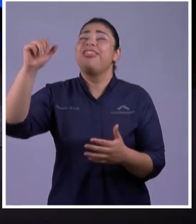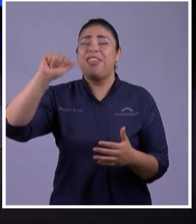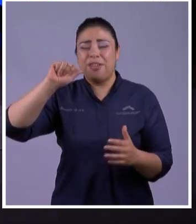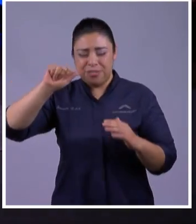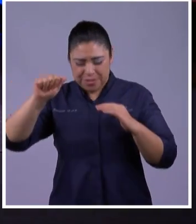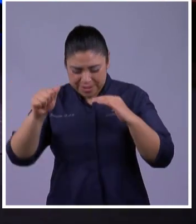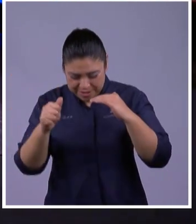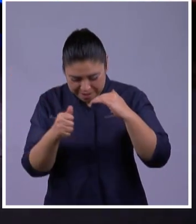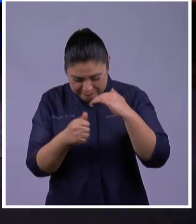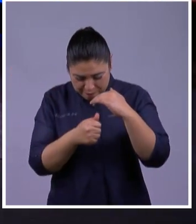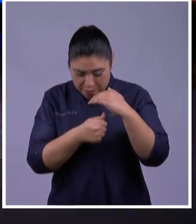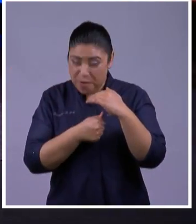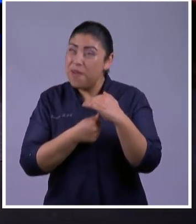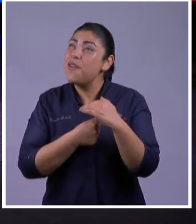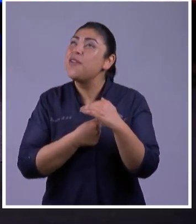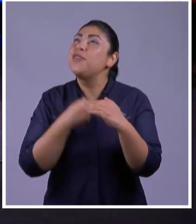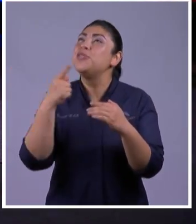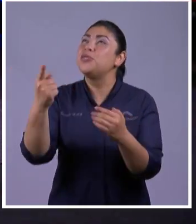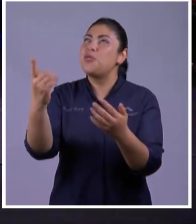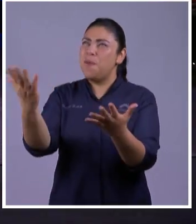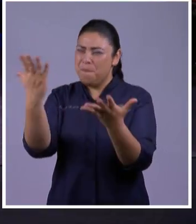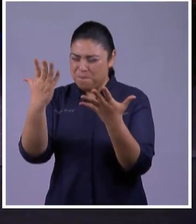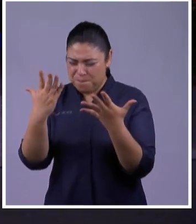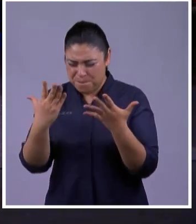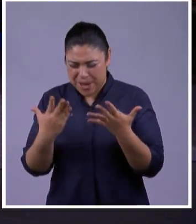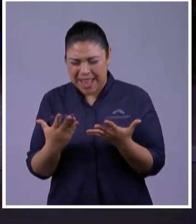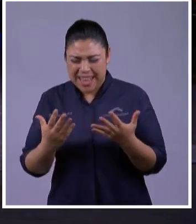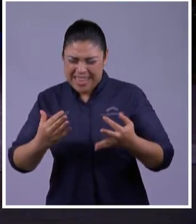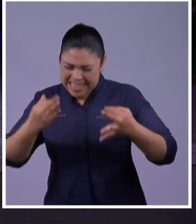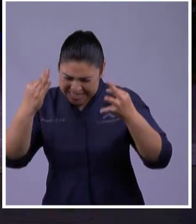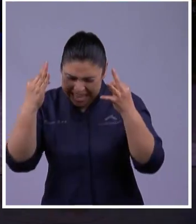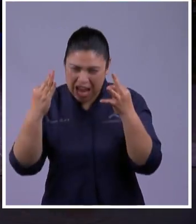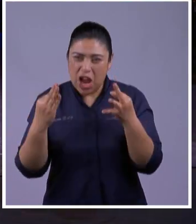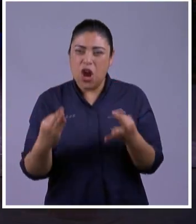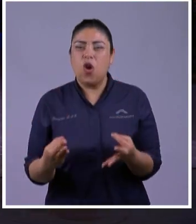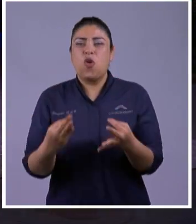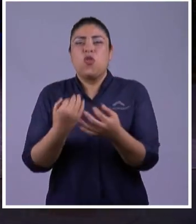Roca De Mi Salvación Oh Si